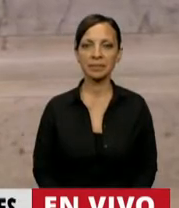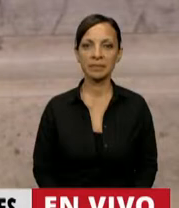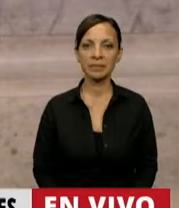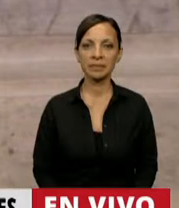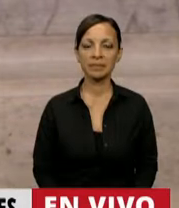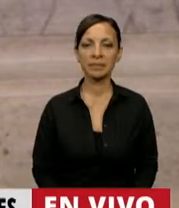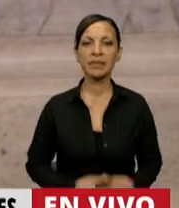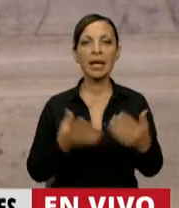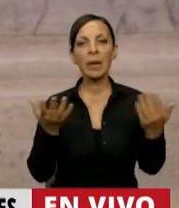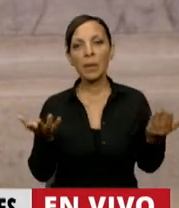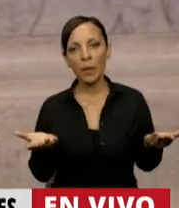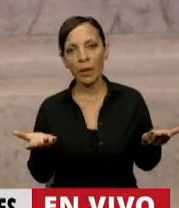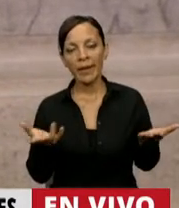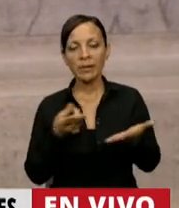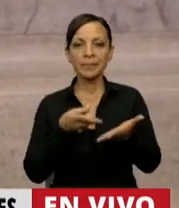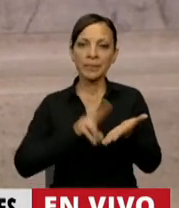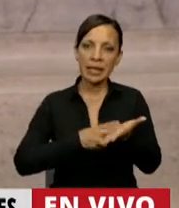para no repetir,